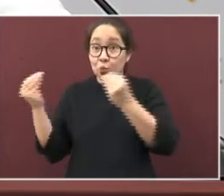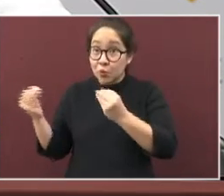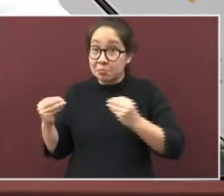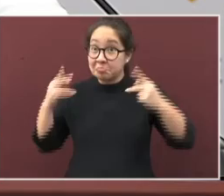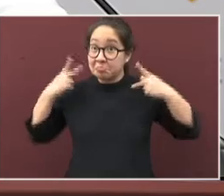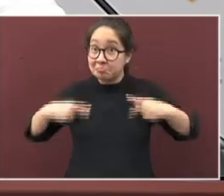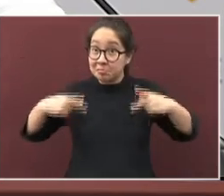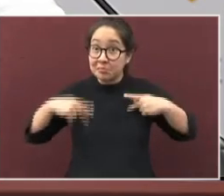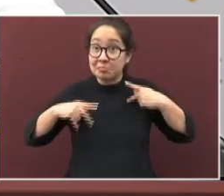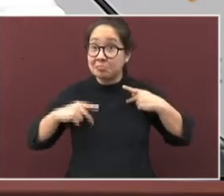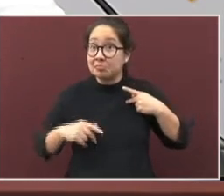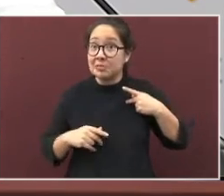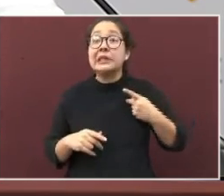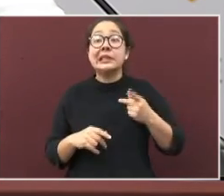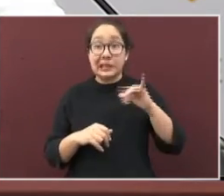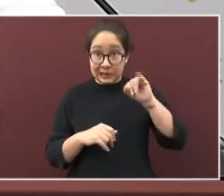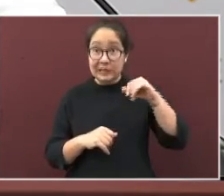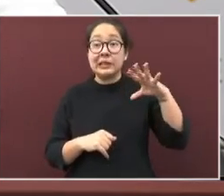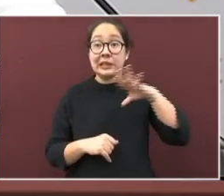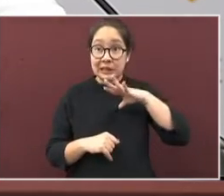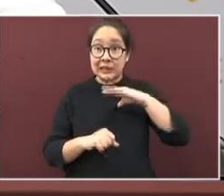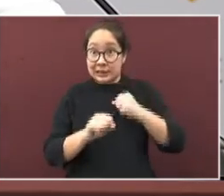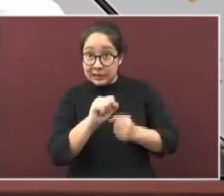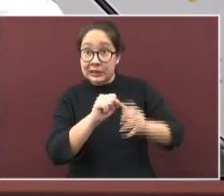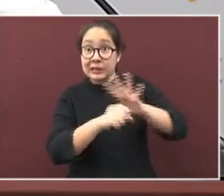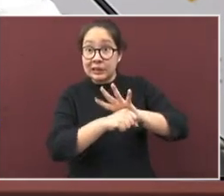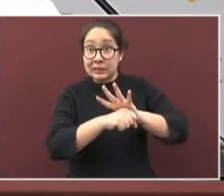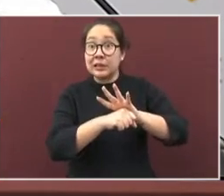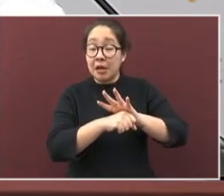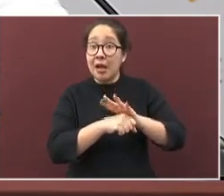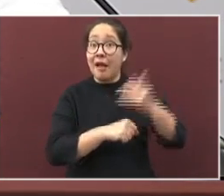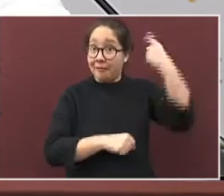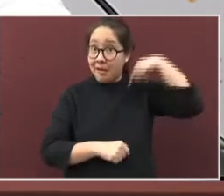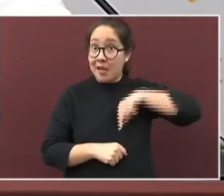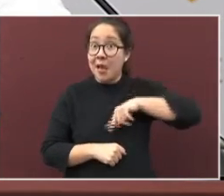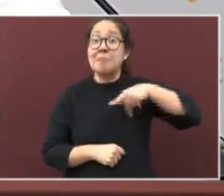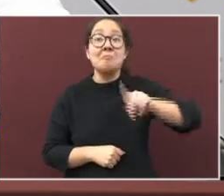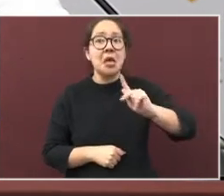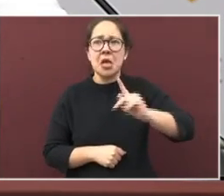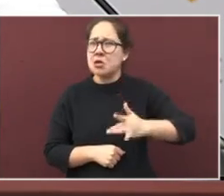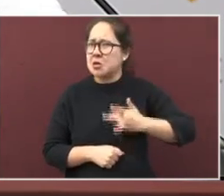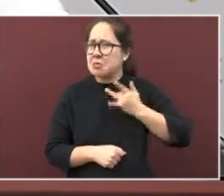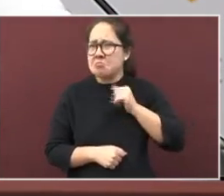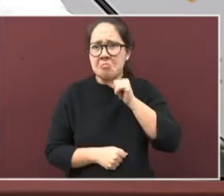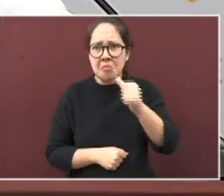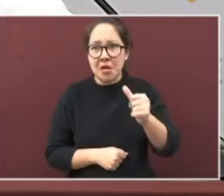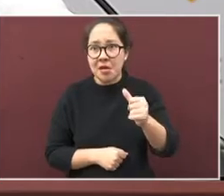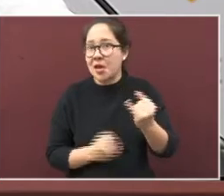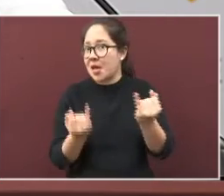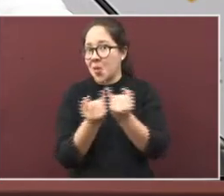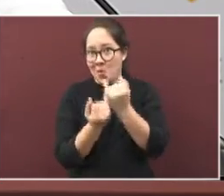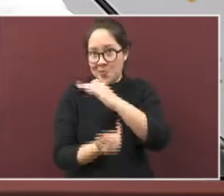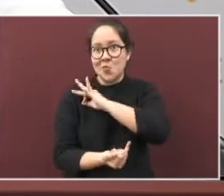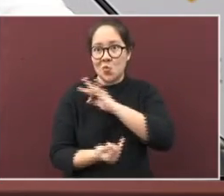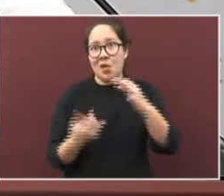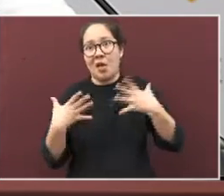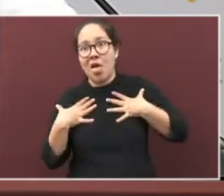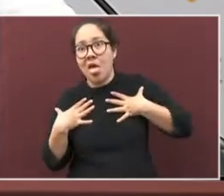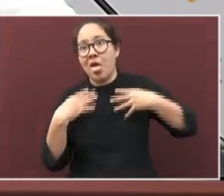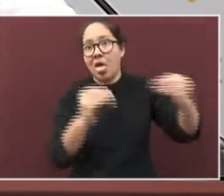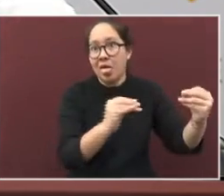asintomáticos, es decir, no tienen ninguna molestia, ah, pero también contagian. Eso es